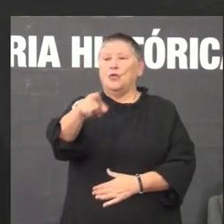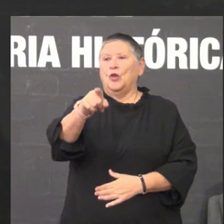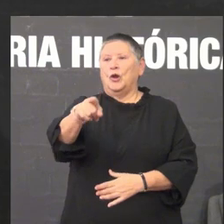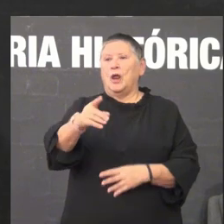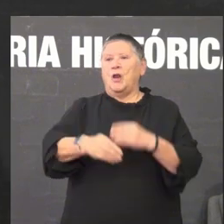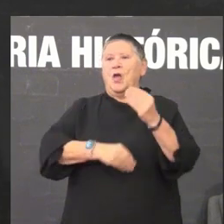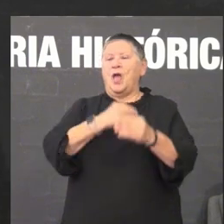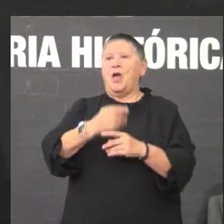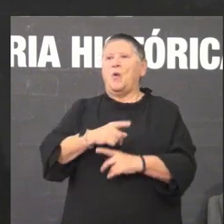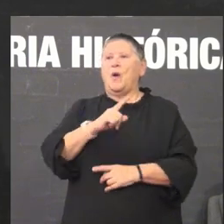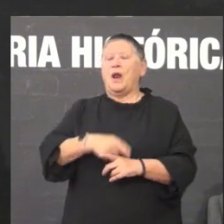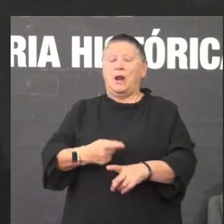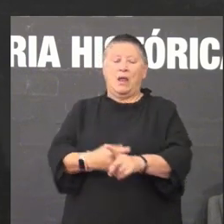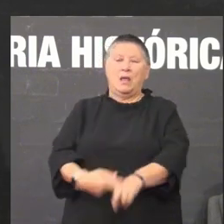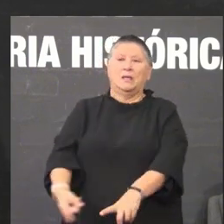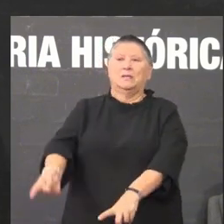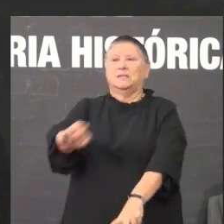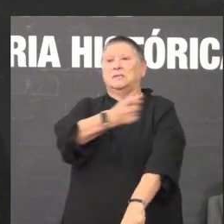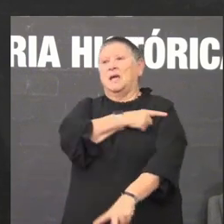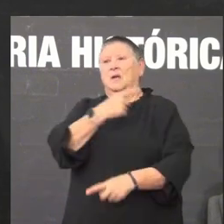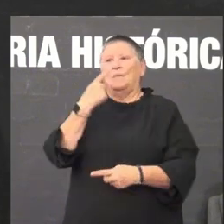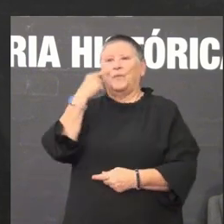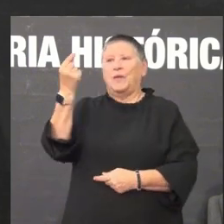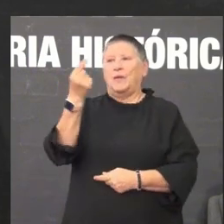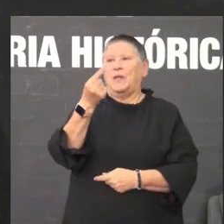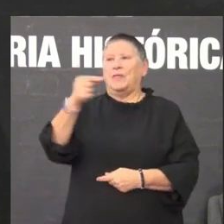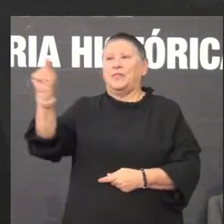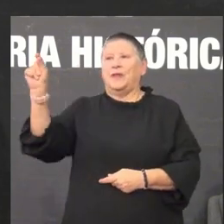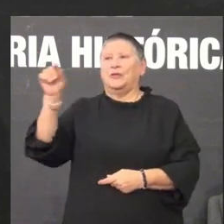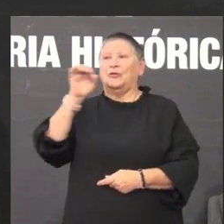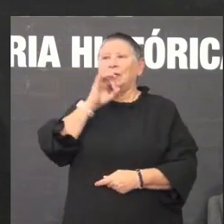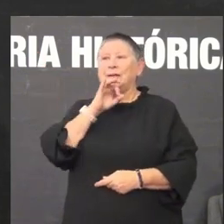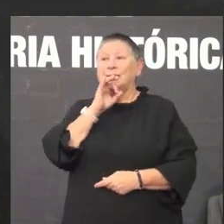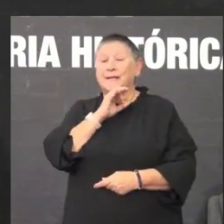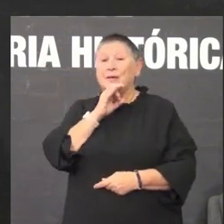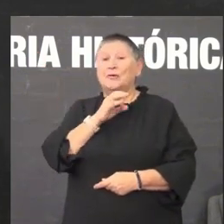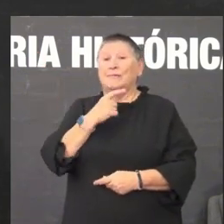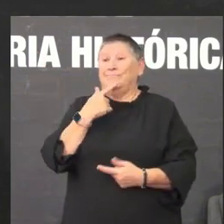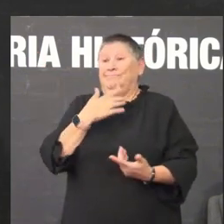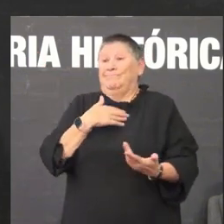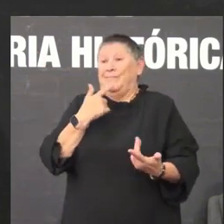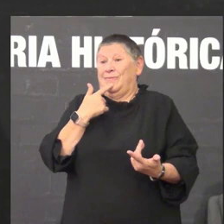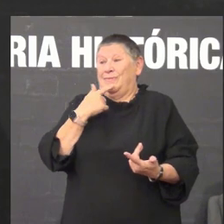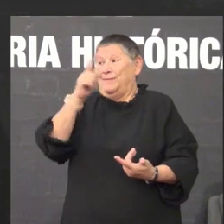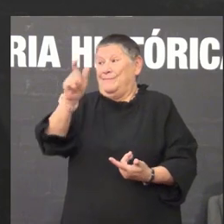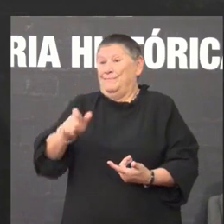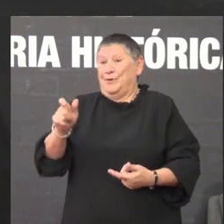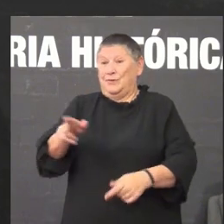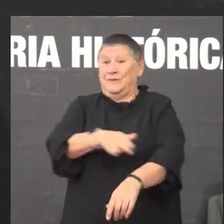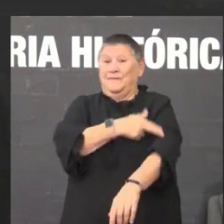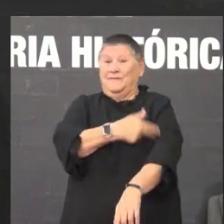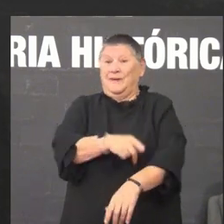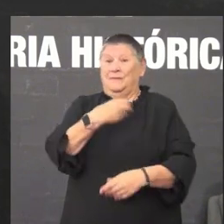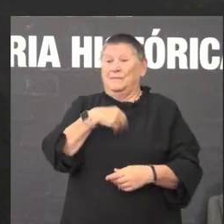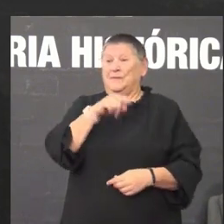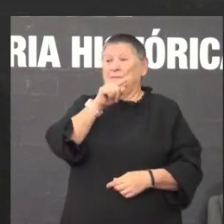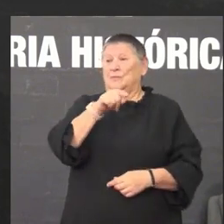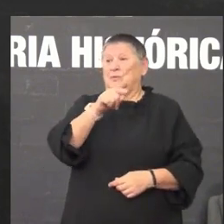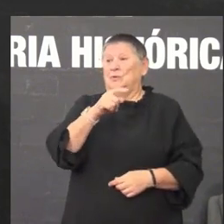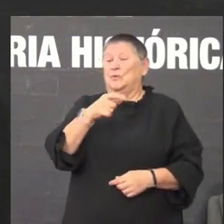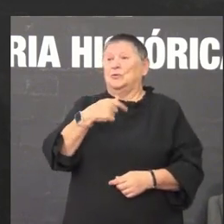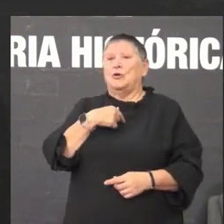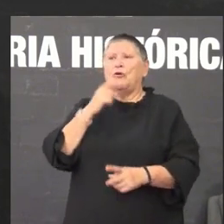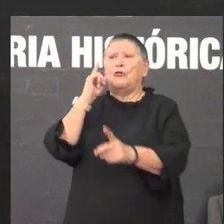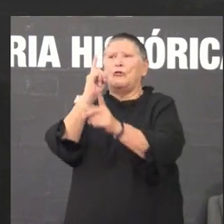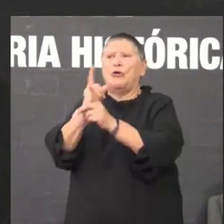acento gallego e iso sabemoslo tamén porque os propios franquistas protestaron porque dixían mira nos contra o galego